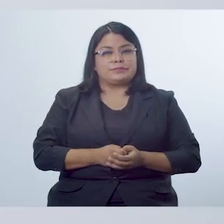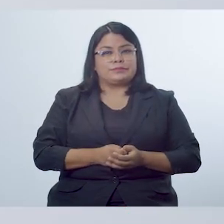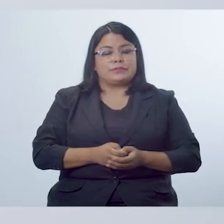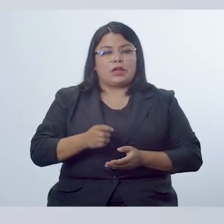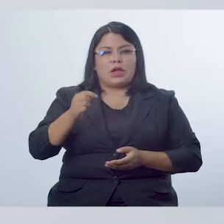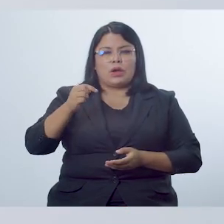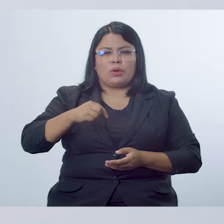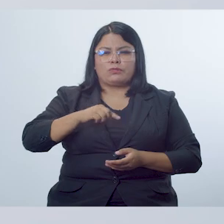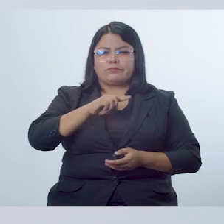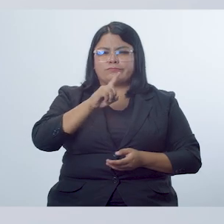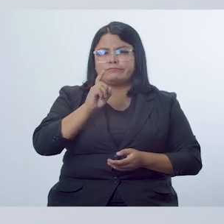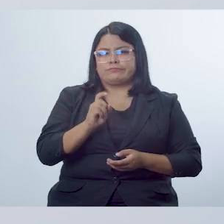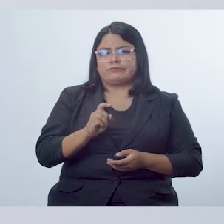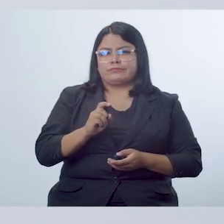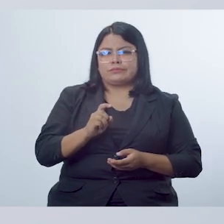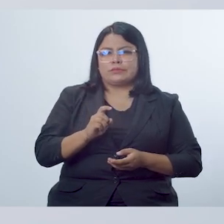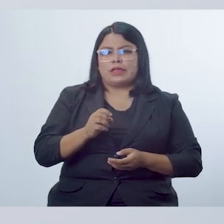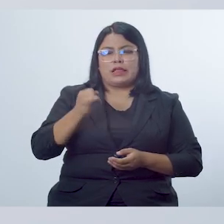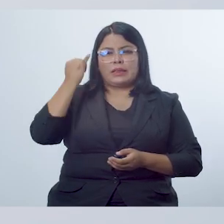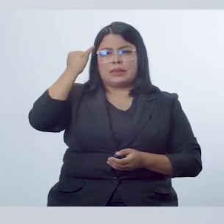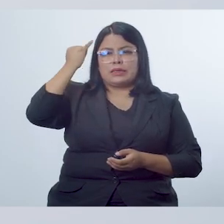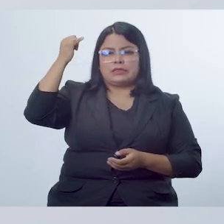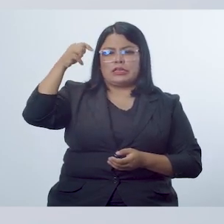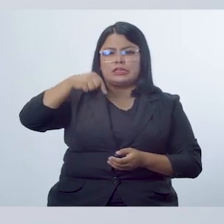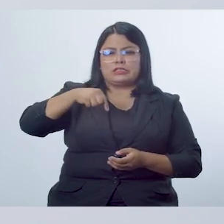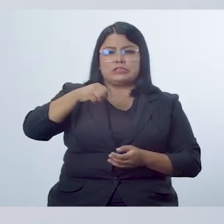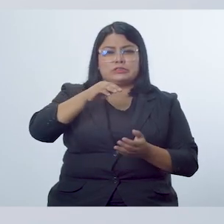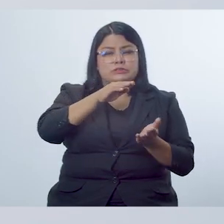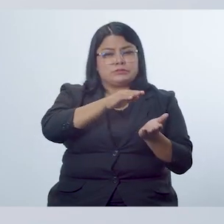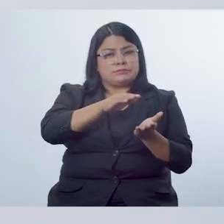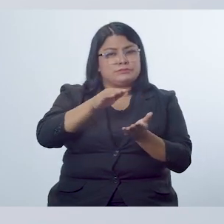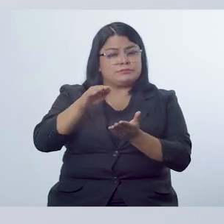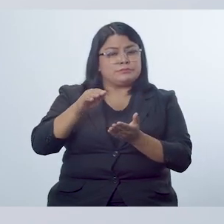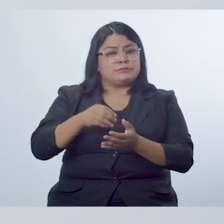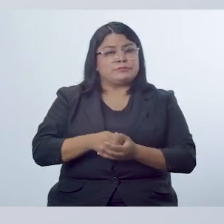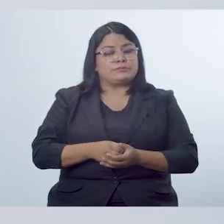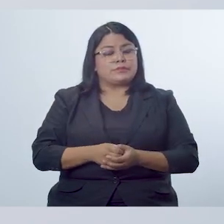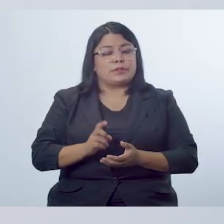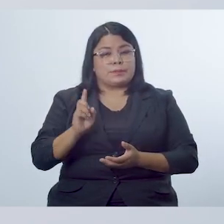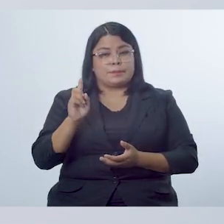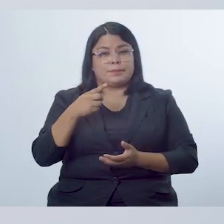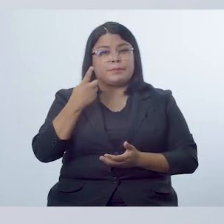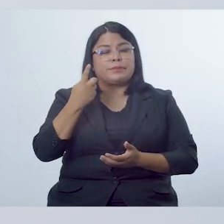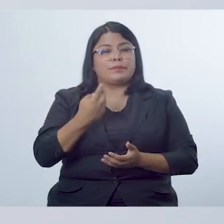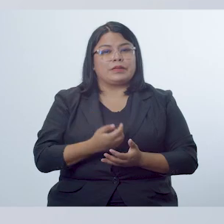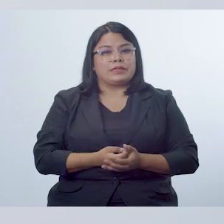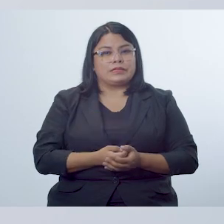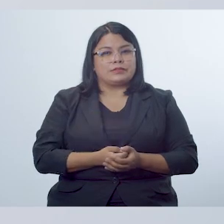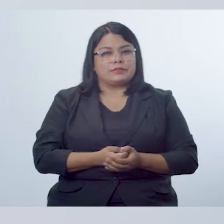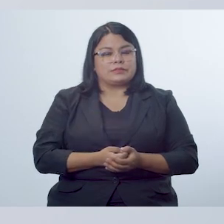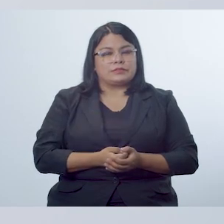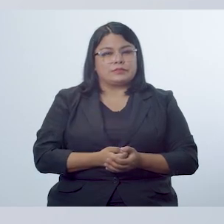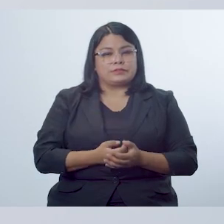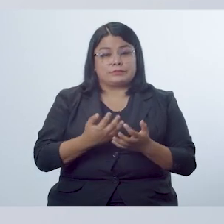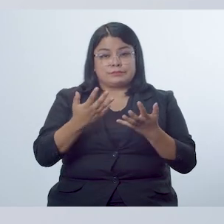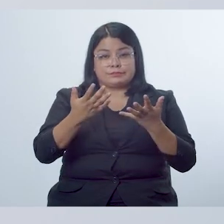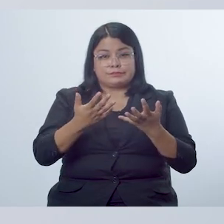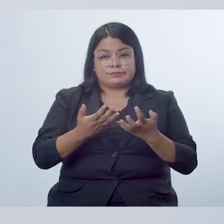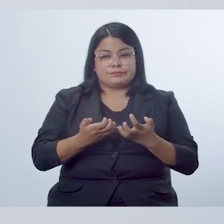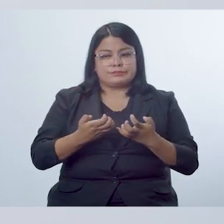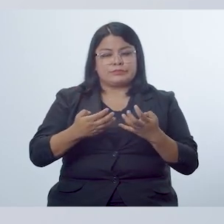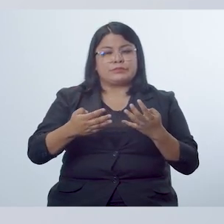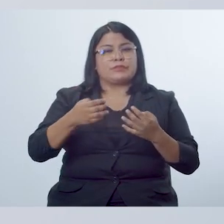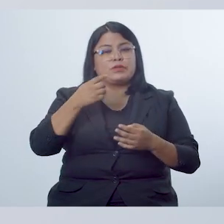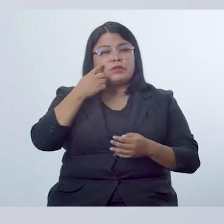Ahora preguntémonos cuál es la finalidad de cada uno de estos apartados. Lo primero que debemos tomar en cuenta es que pretenden